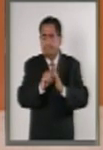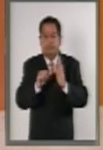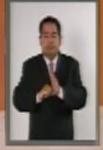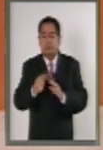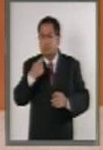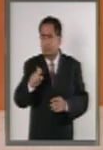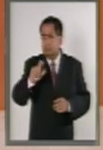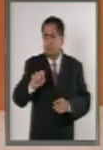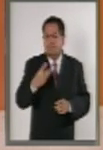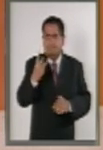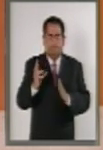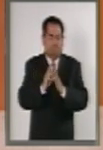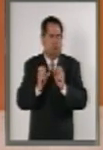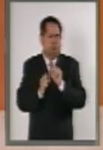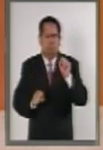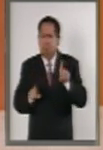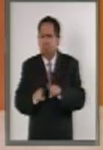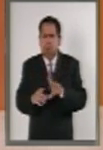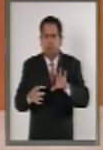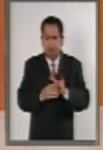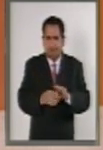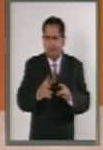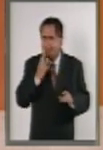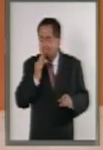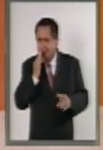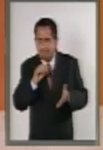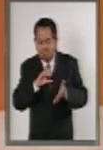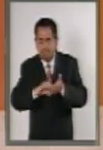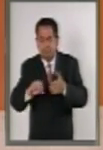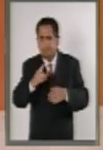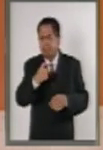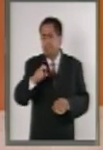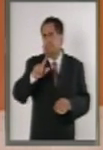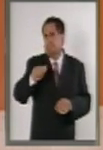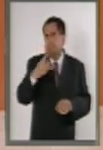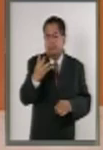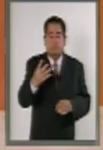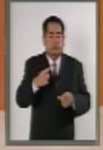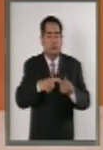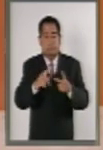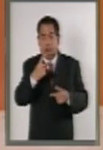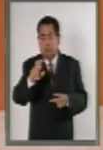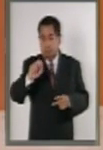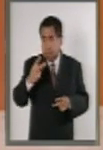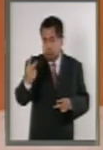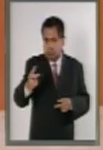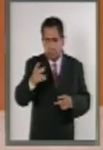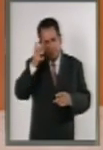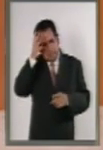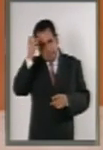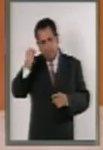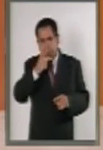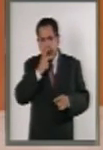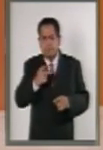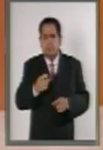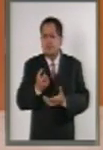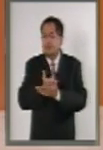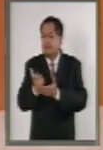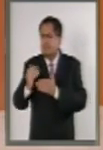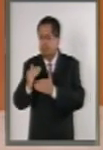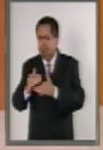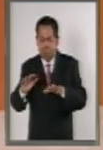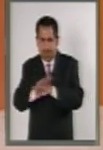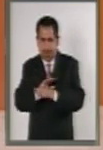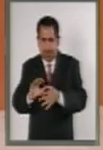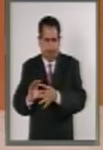123 de la Constitución. Se modificó los artículos 174 y 202 del concepto de salario mínimo por